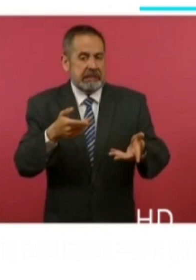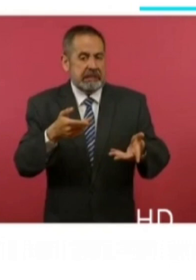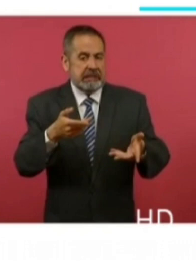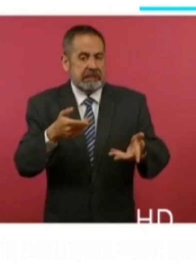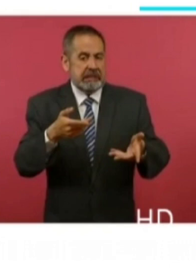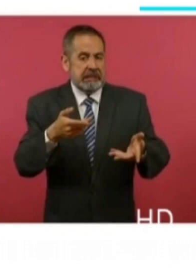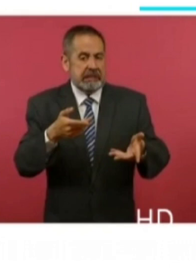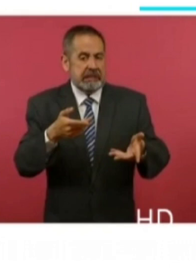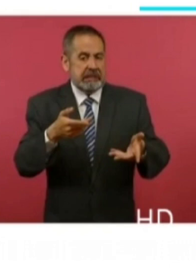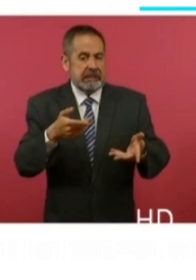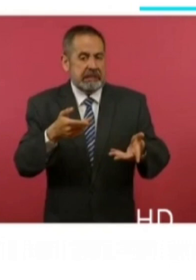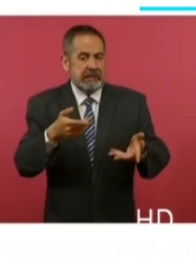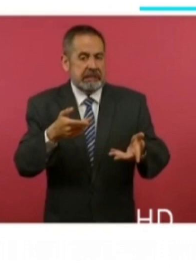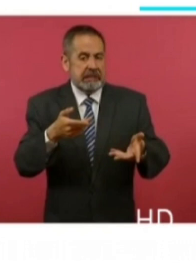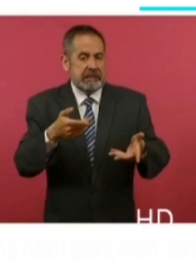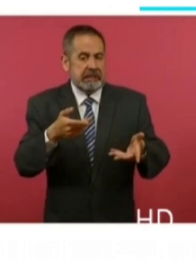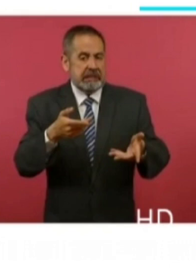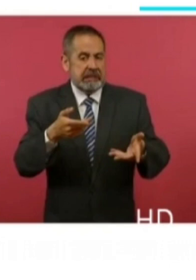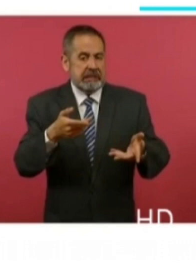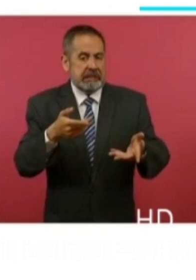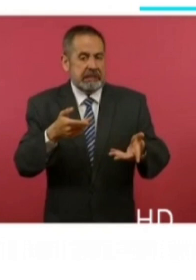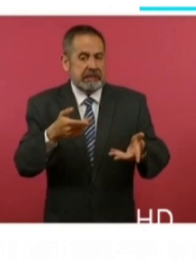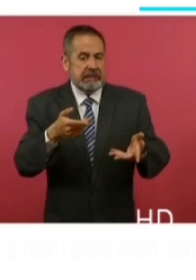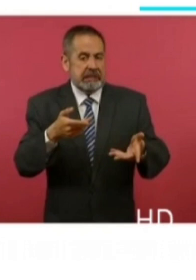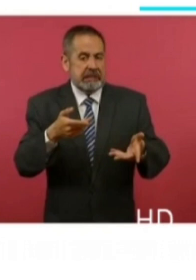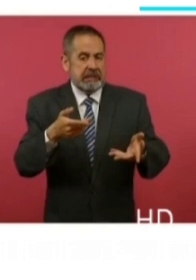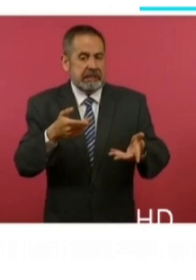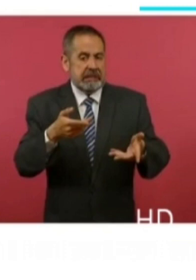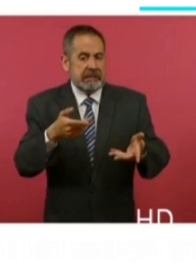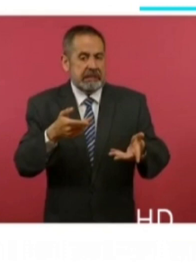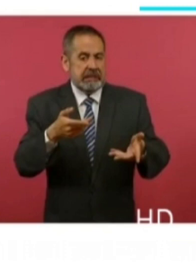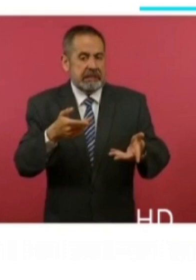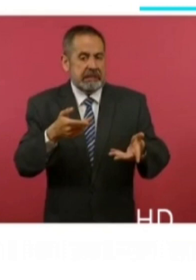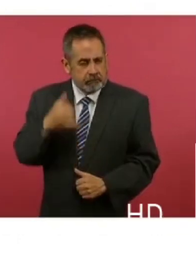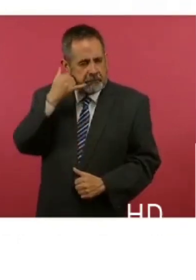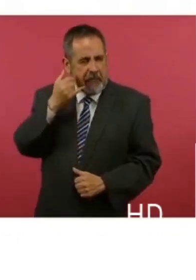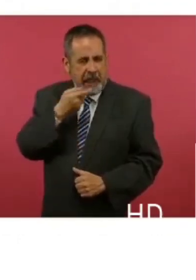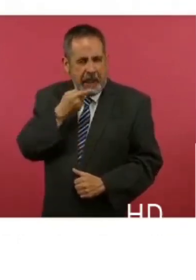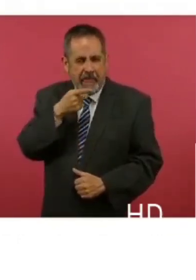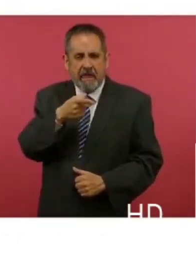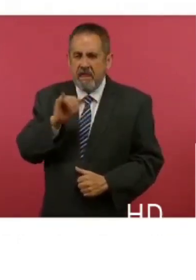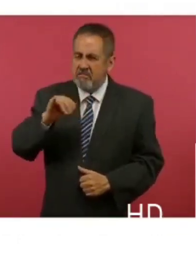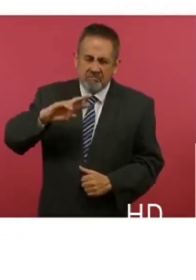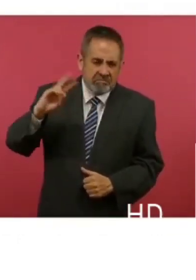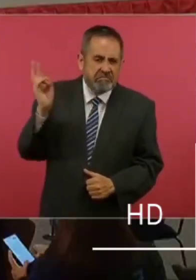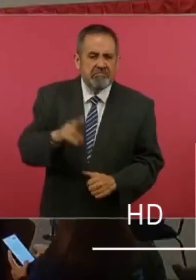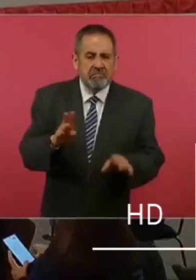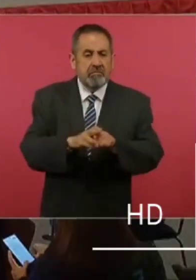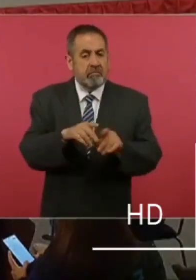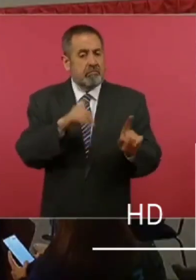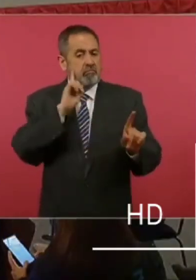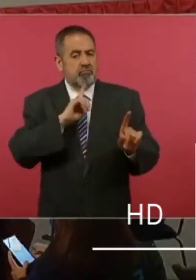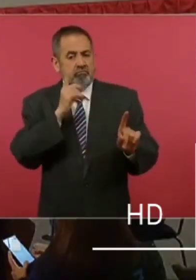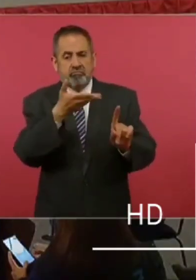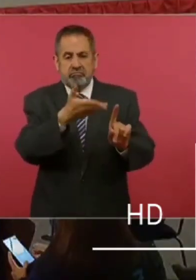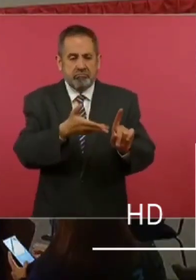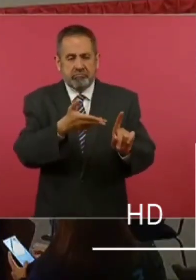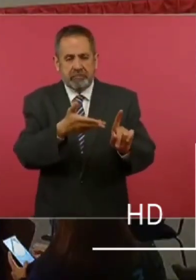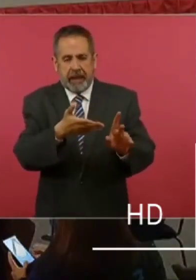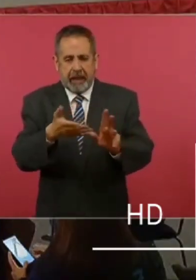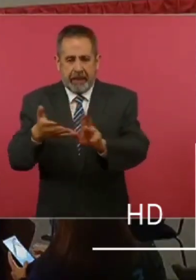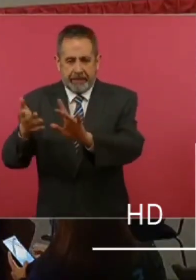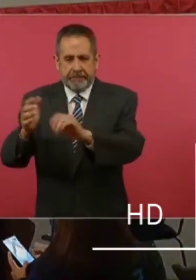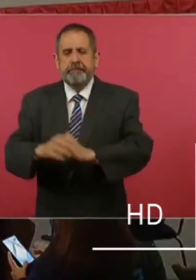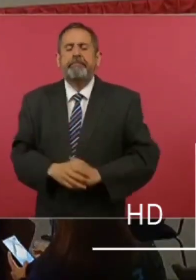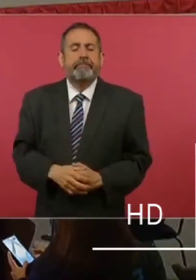Voy contigo, Israel Aldave. Sí, así es, Joaquín, ¿qué tal? Gracias. Muy buenas tardes. La aspirancia a la candidatura presidencial. Bueno,